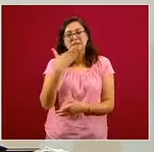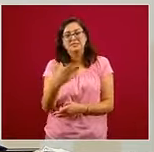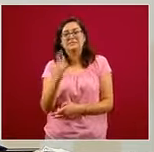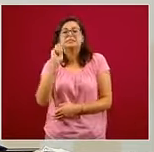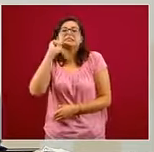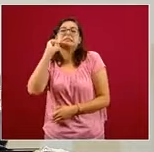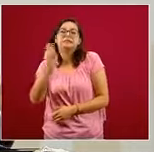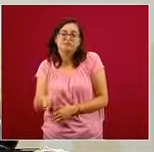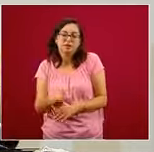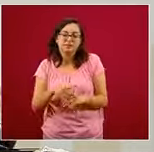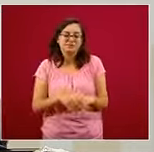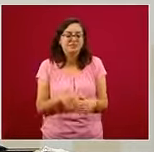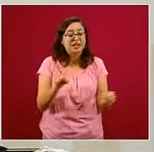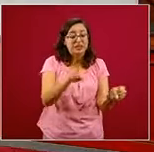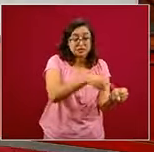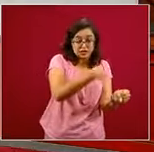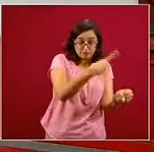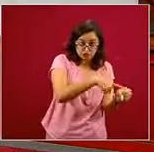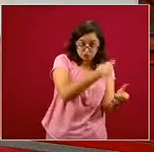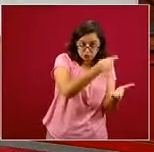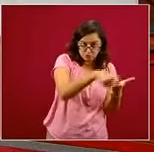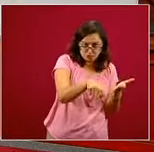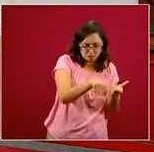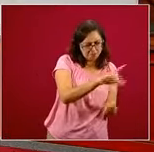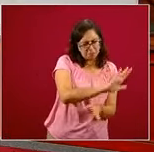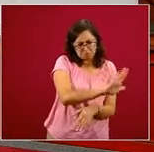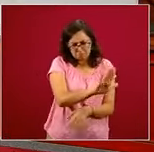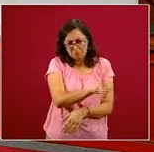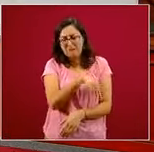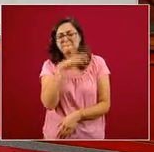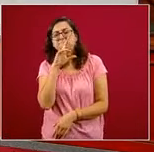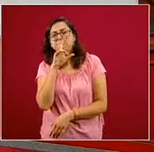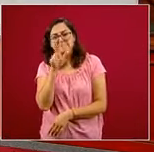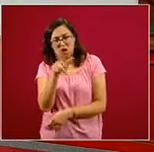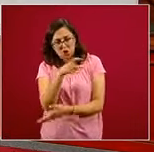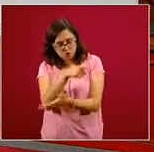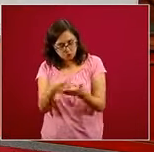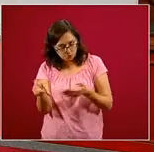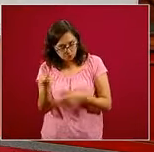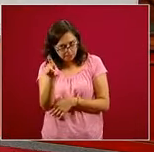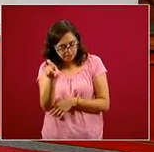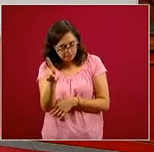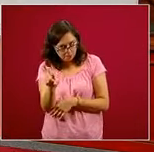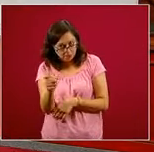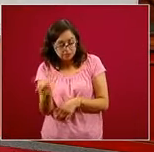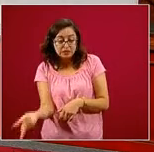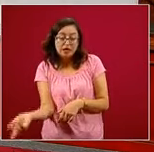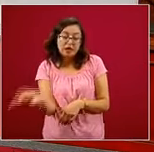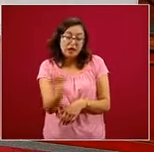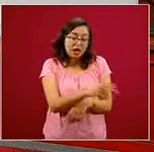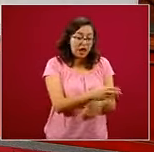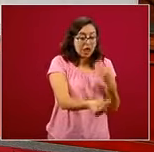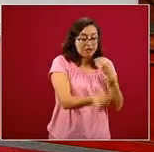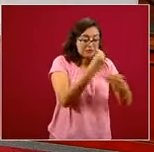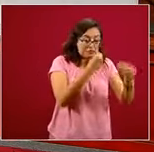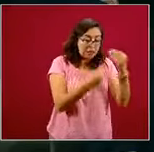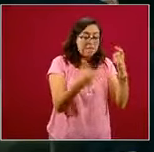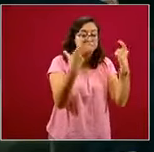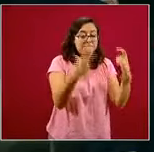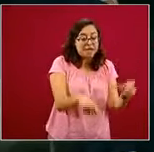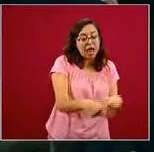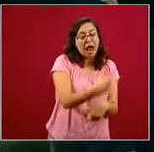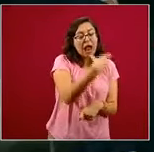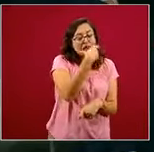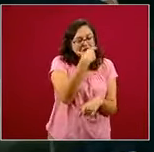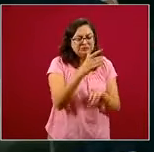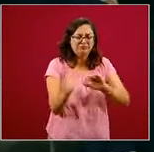de comprar, por ejemplo, bebidas azucaradas, compren agua, en vez de comprar alimentos ultra procesados, pastelitos,